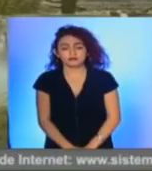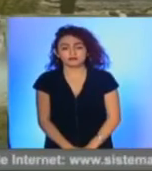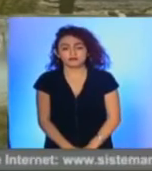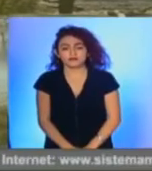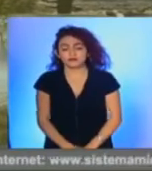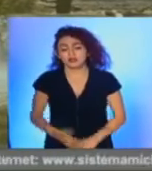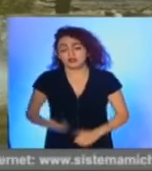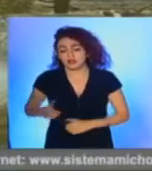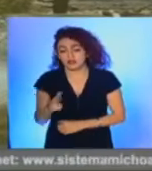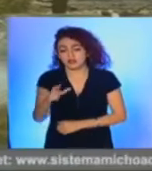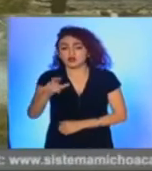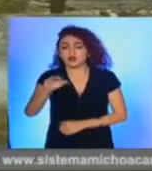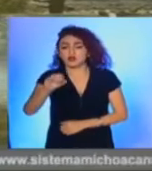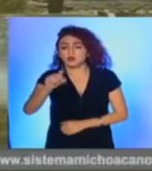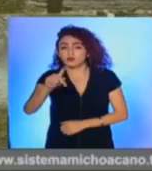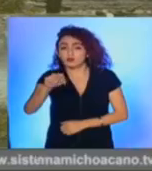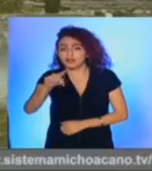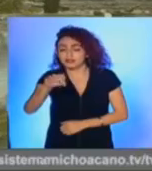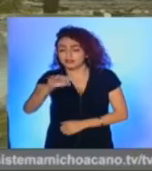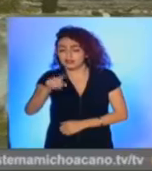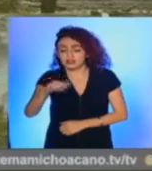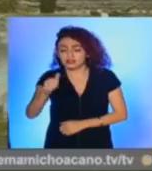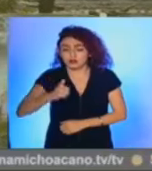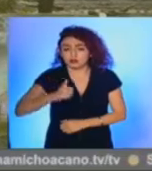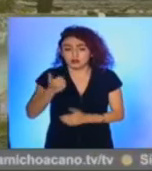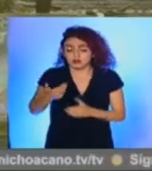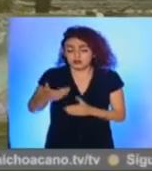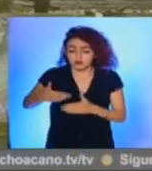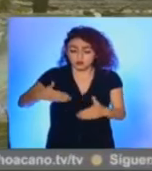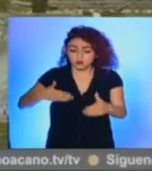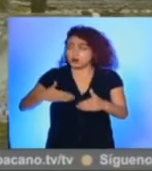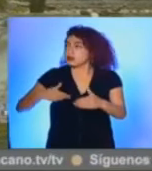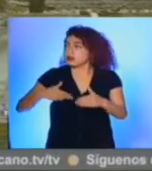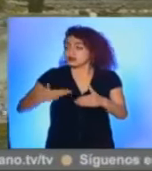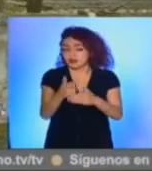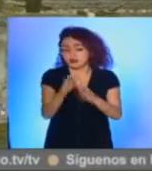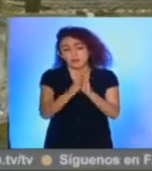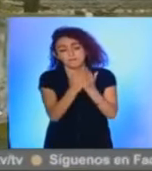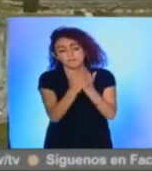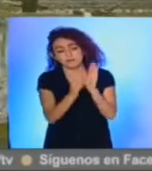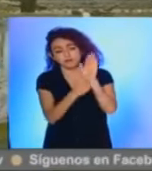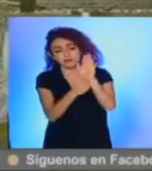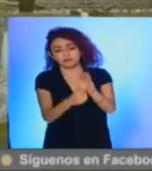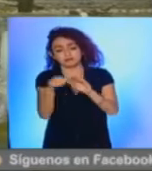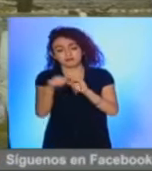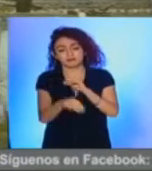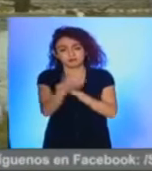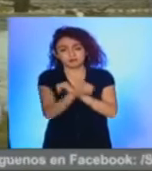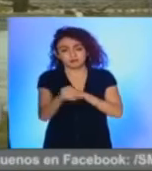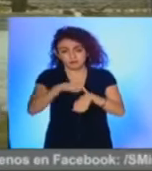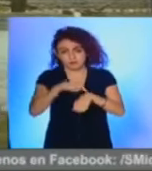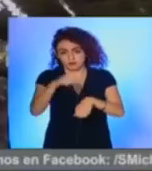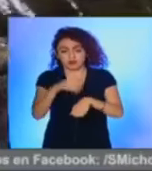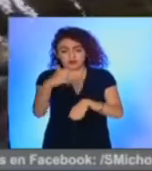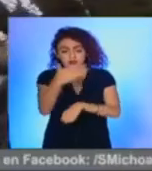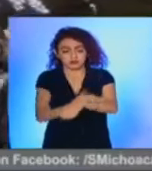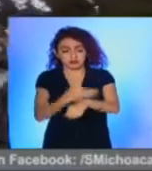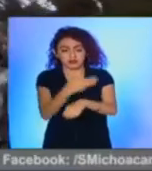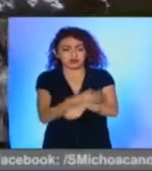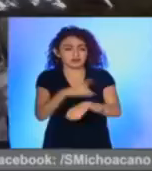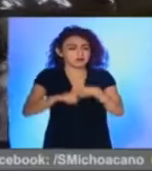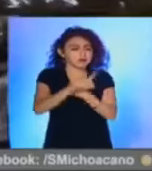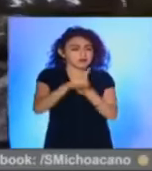El río Cupatizio, Hechos Históricos y Aprovechamiento de su Caudal será el libro que se presentará este jueves en punto de las 17 horas. Las condiciones